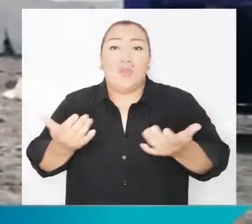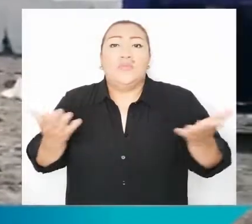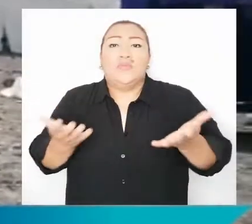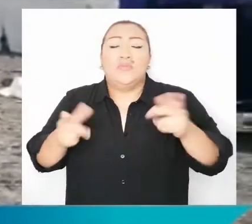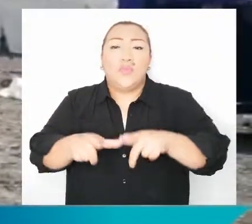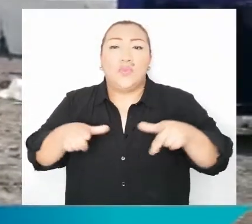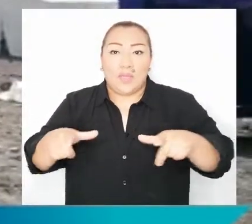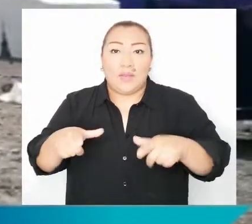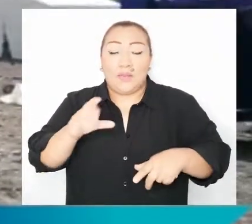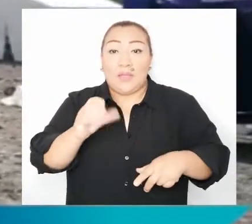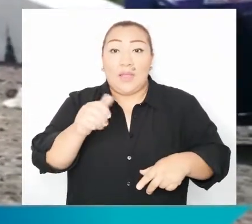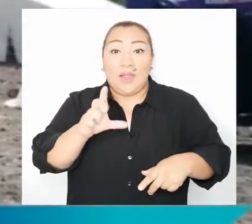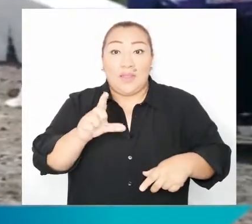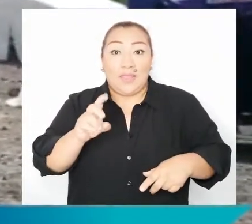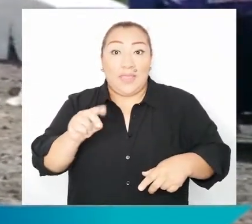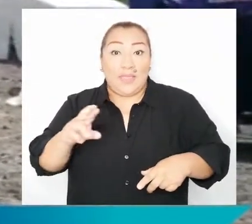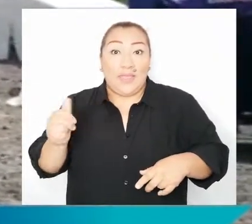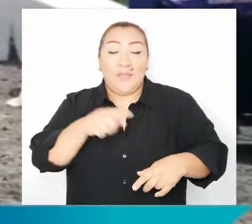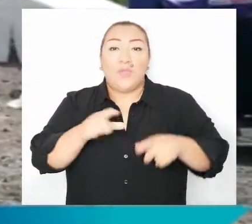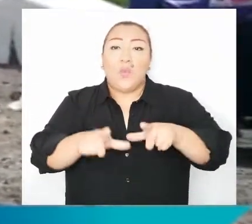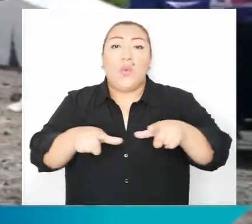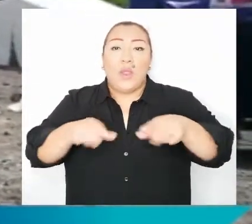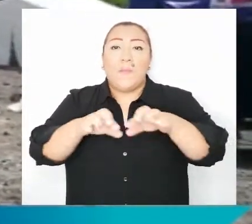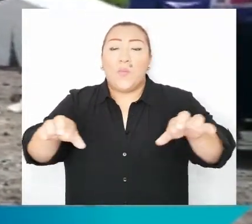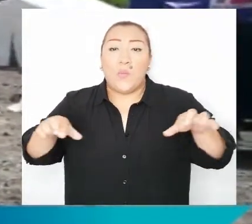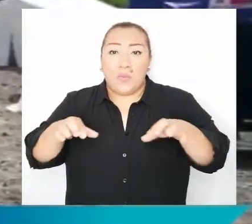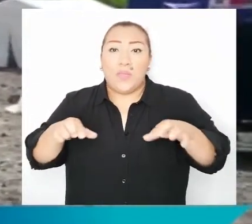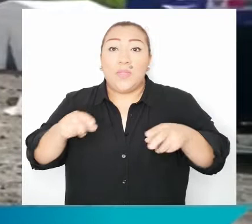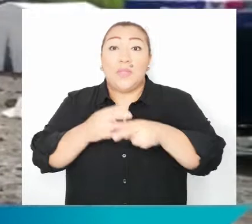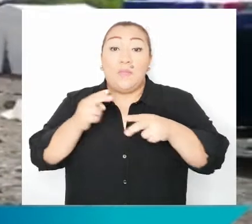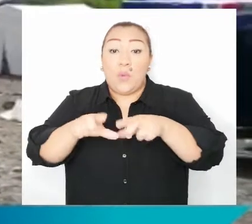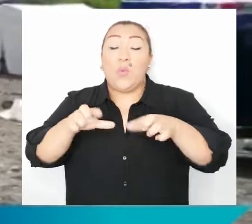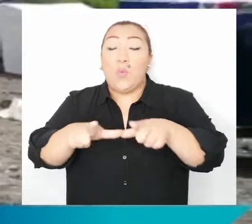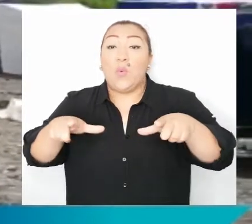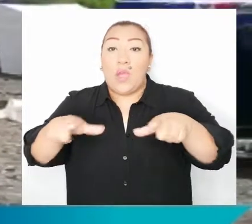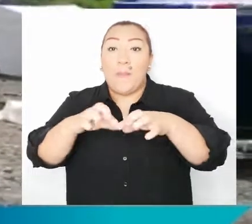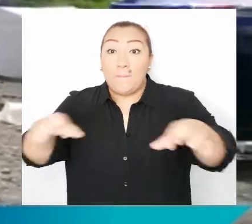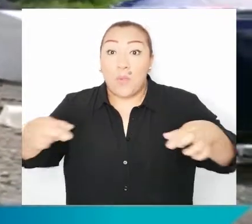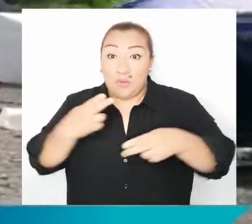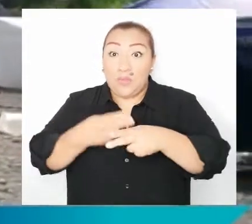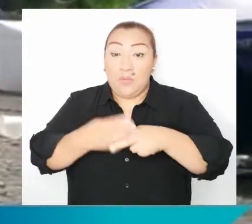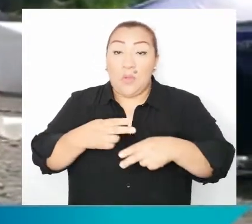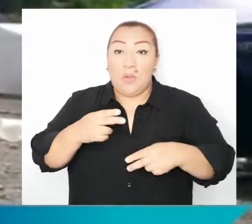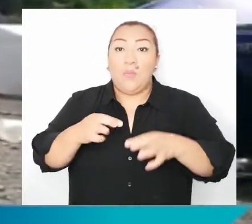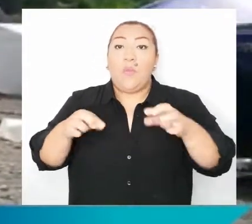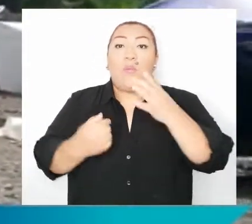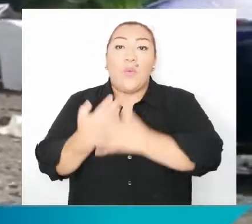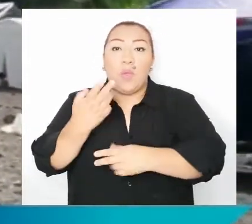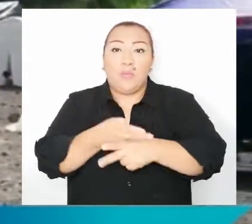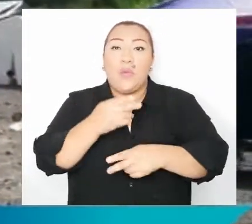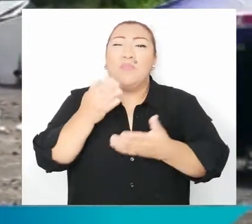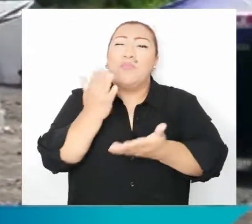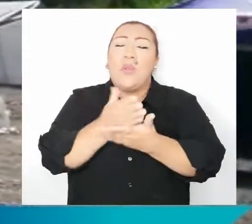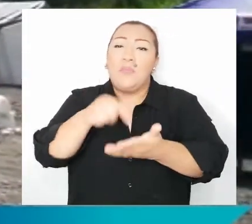Estamos en la zona de la caldera, donde han sido reubicados pobladores del caserío Pueblo Nuevo, el cual ha sido afectado por